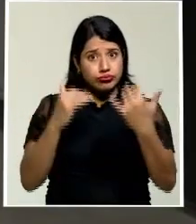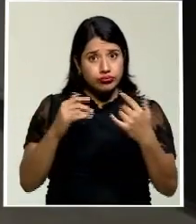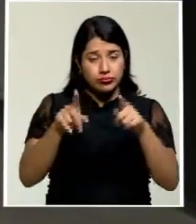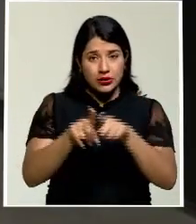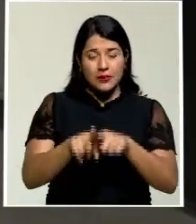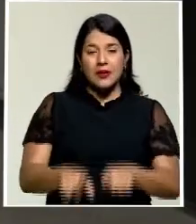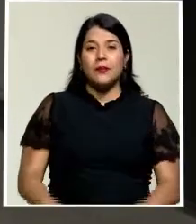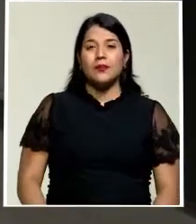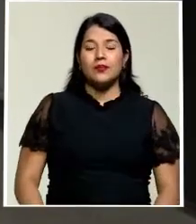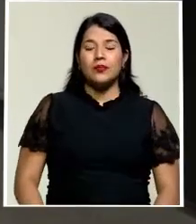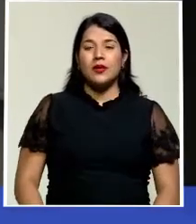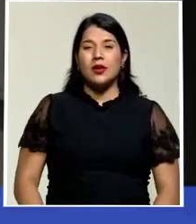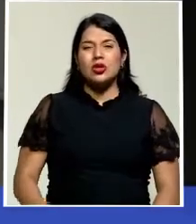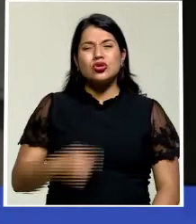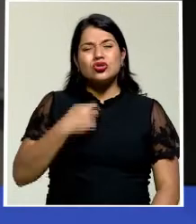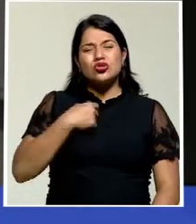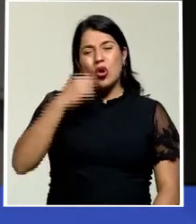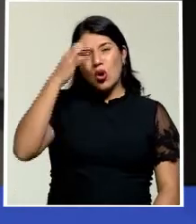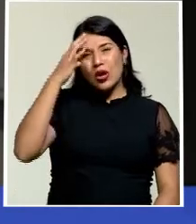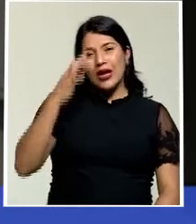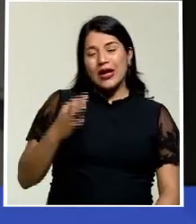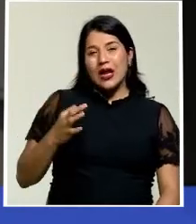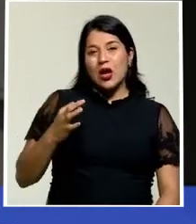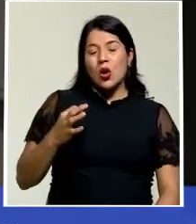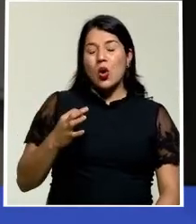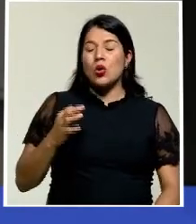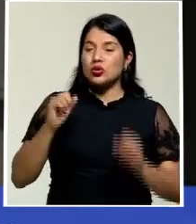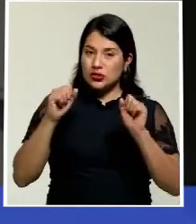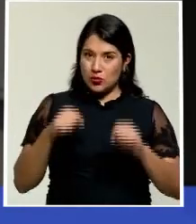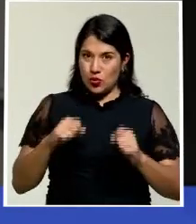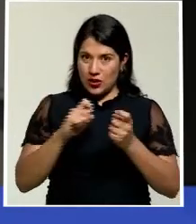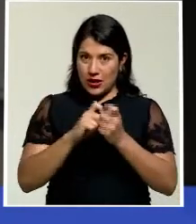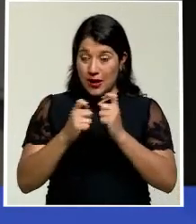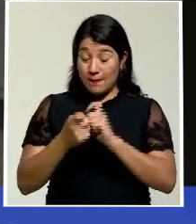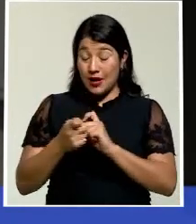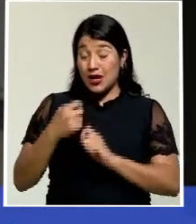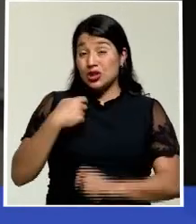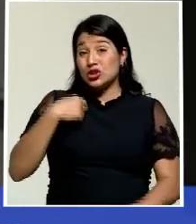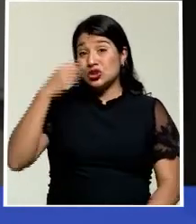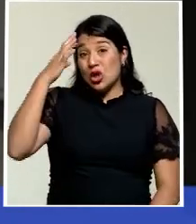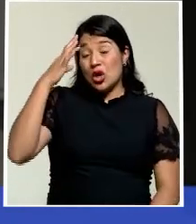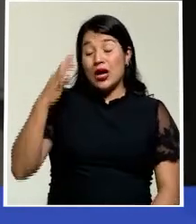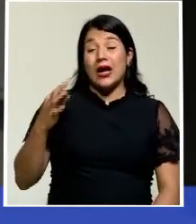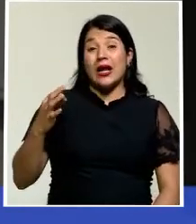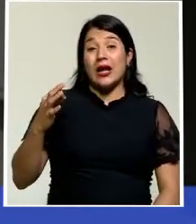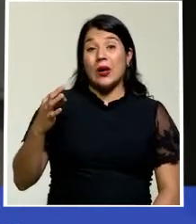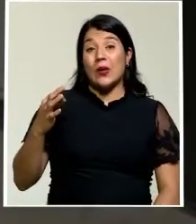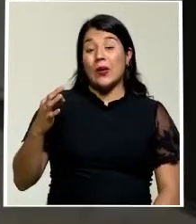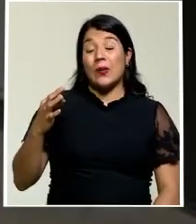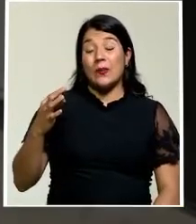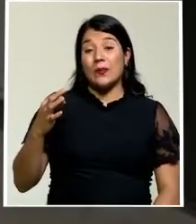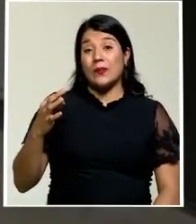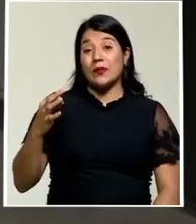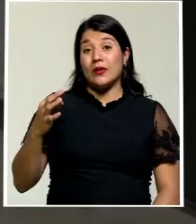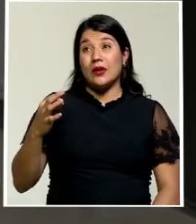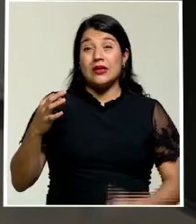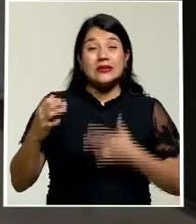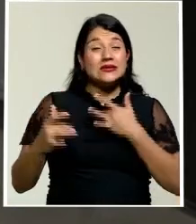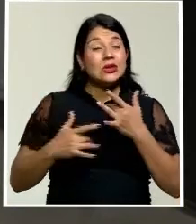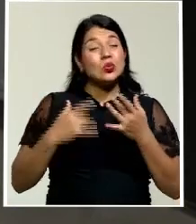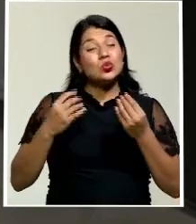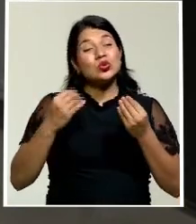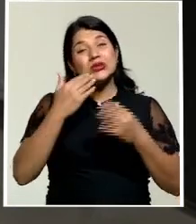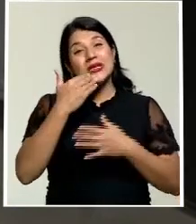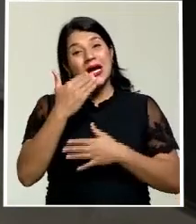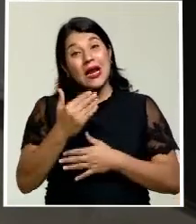Yo creo que hubiera cambiado de estado para hacerlo. Supongo que estoy muy agradecida porque haya